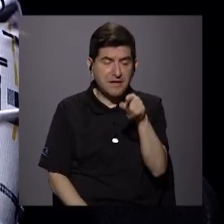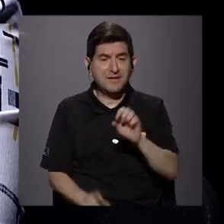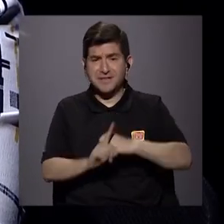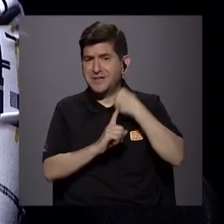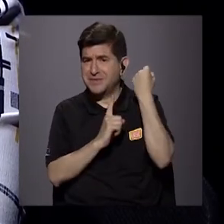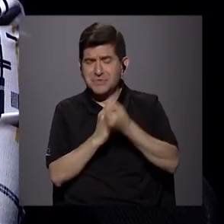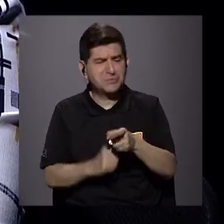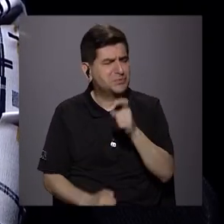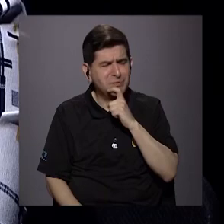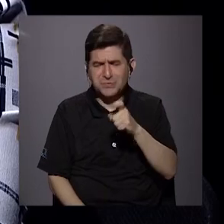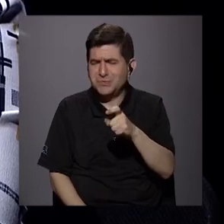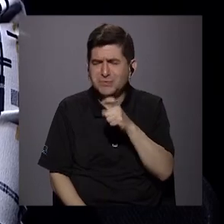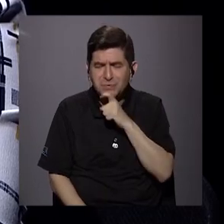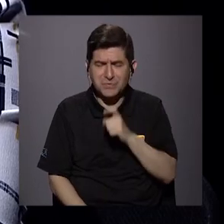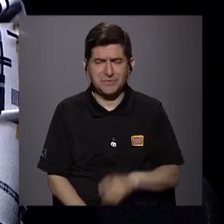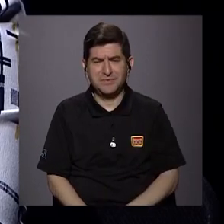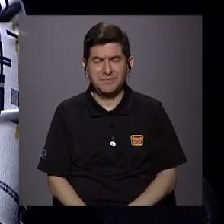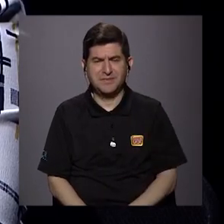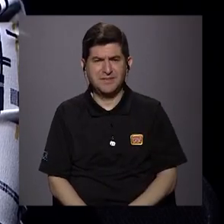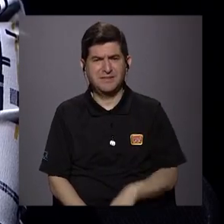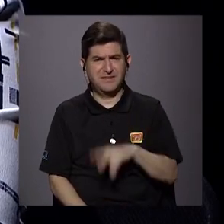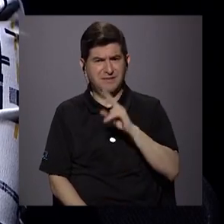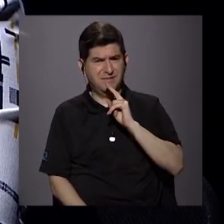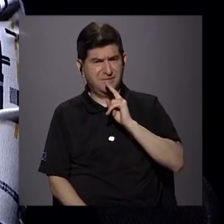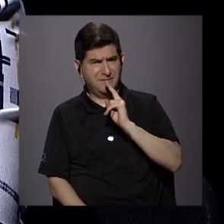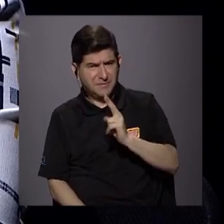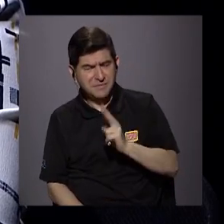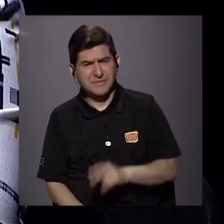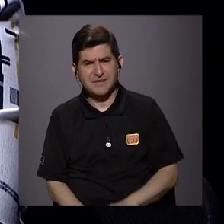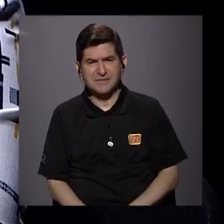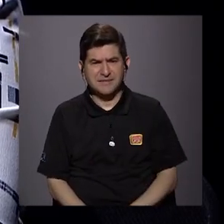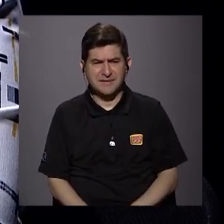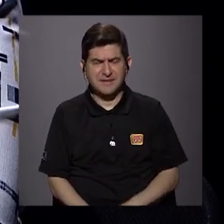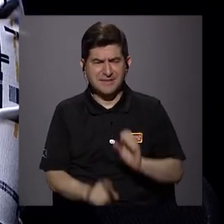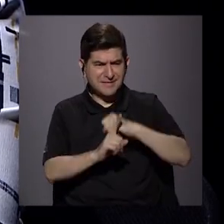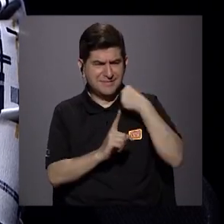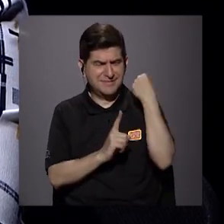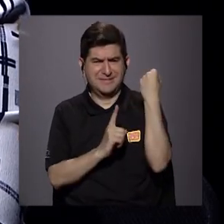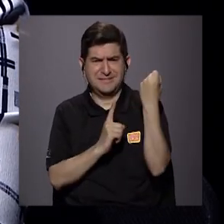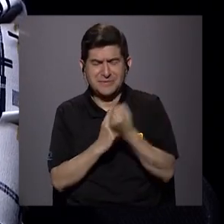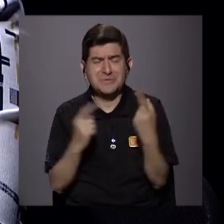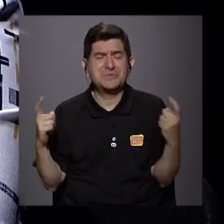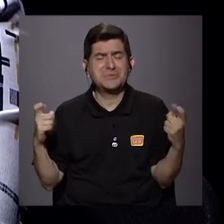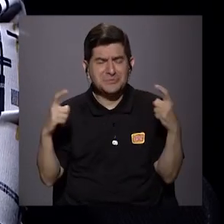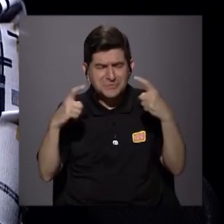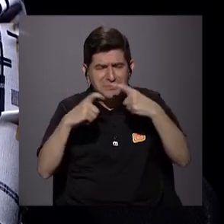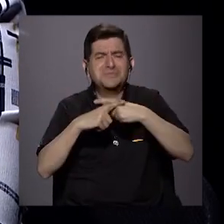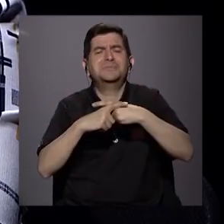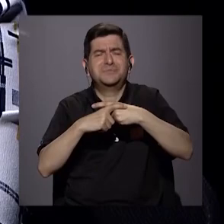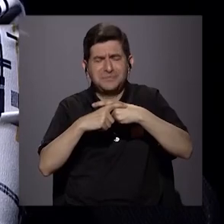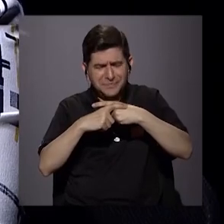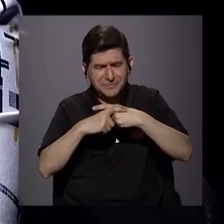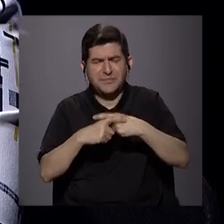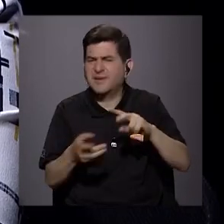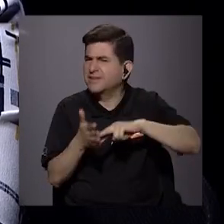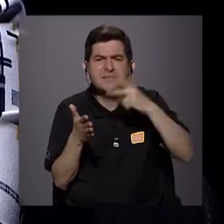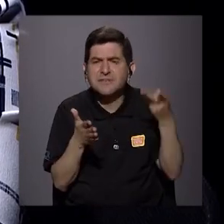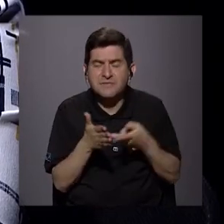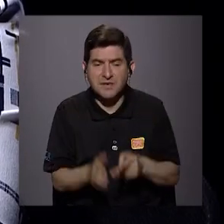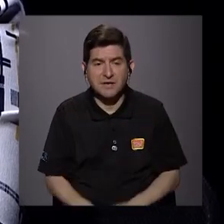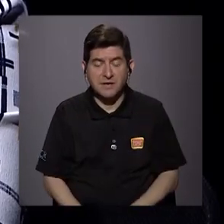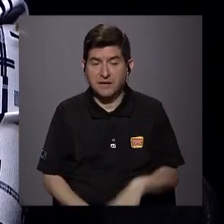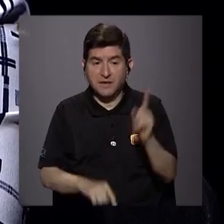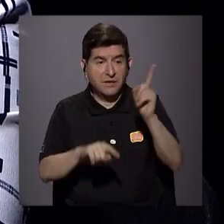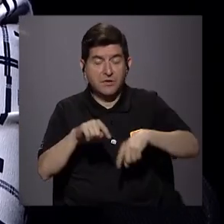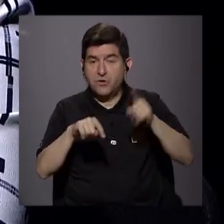pasando una situación más difícil. Y en realidad tenemos una situación compleja, ¿verdad? Compleja me refiero a